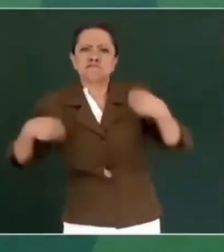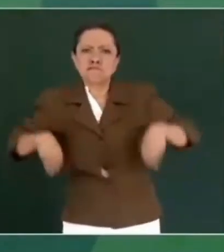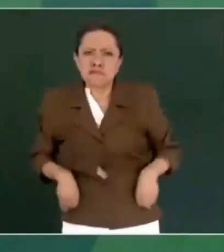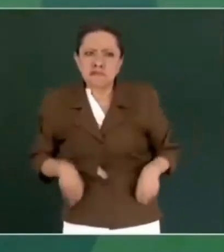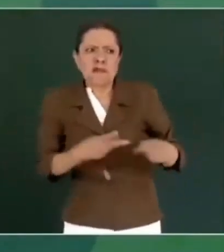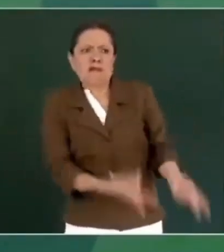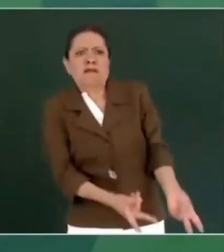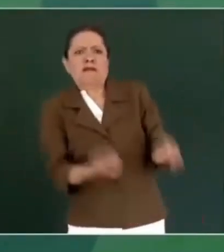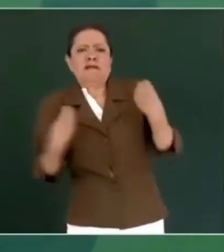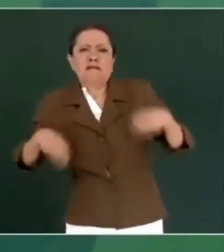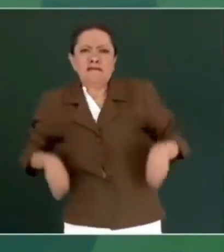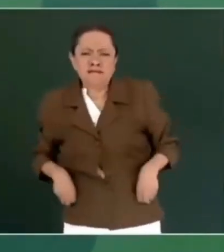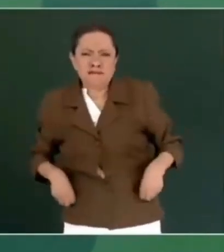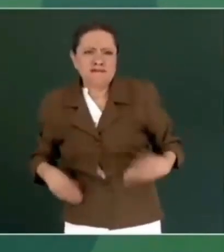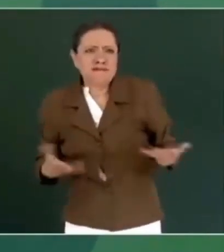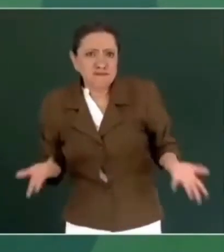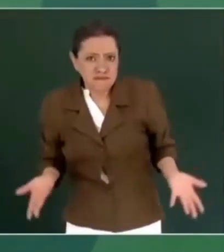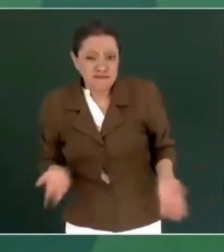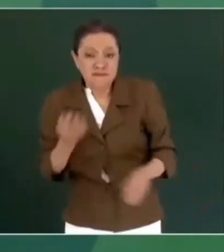se enojan